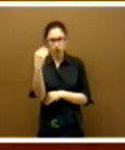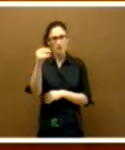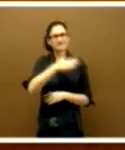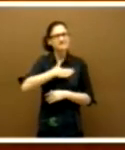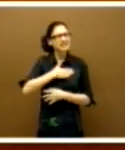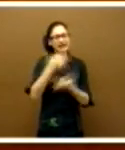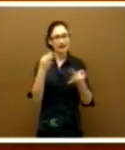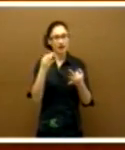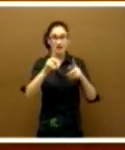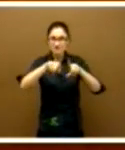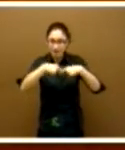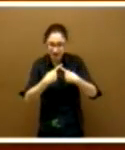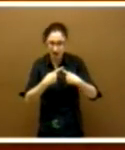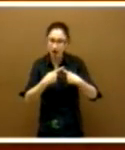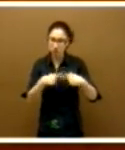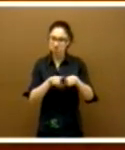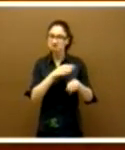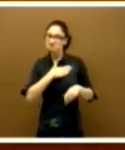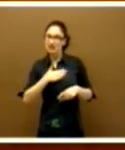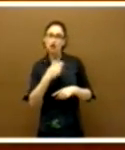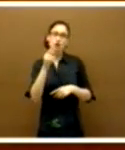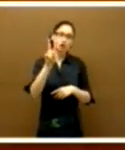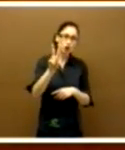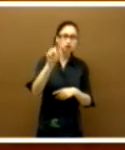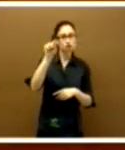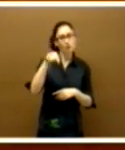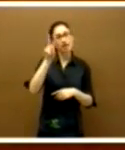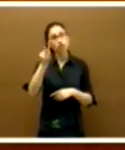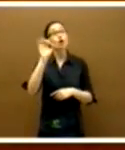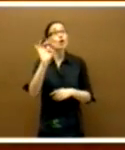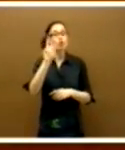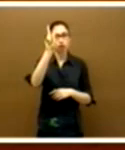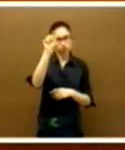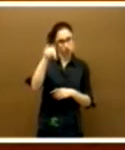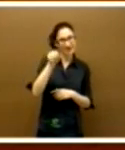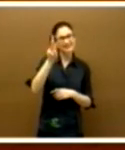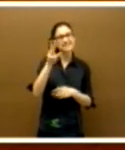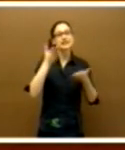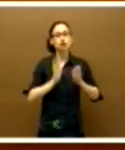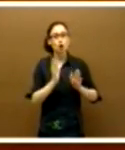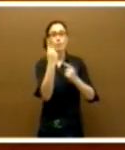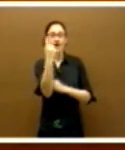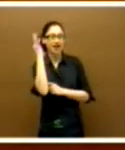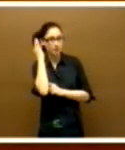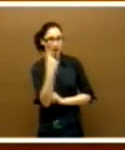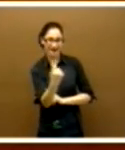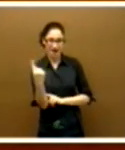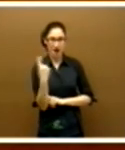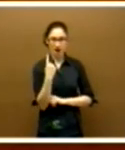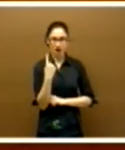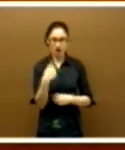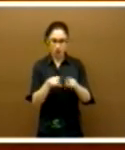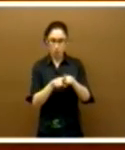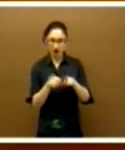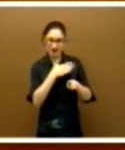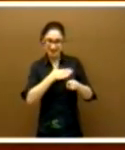formar una familia con una media de 2,2 o 2,3 hijos por mujer. Hay un abismo entre el número de hijos